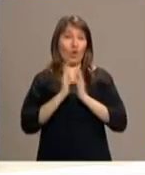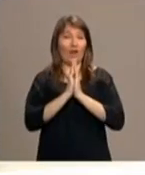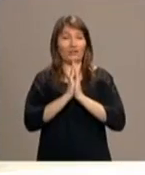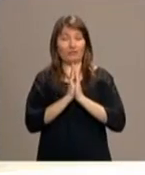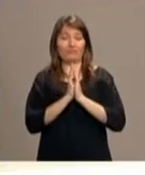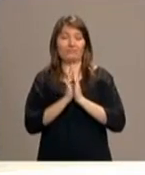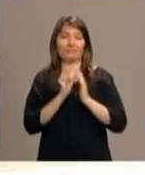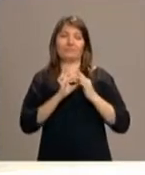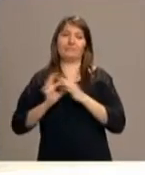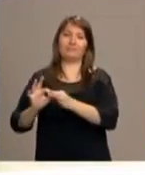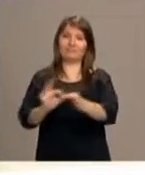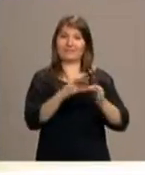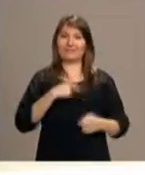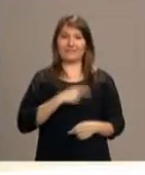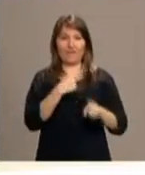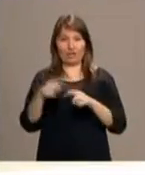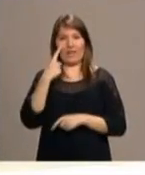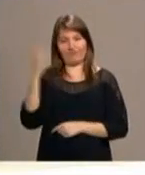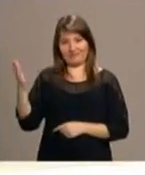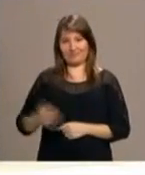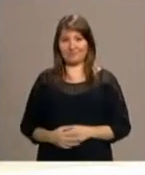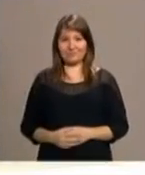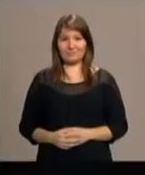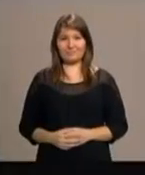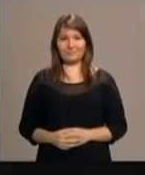oración por esa unidad de los cristianos. Vamos a verlo.